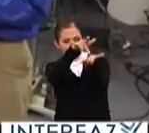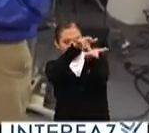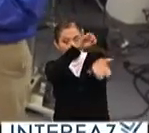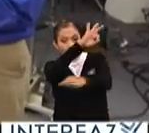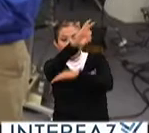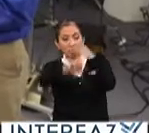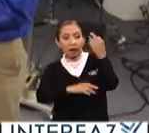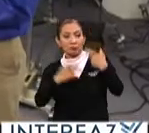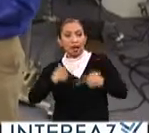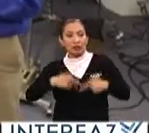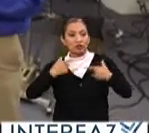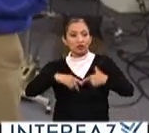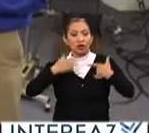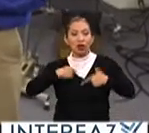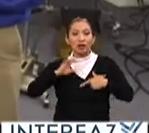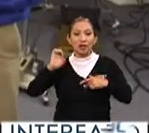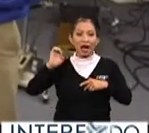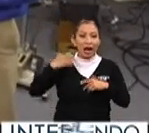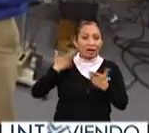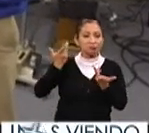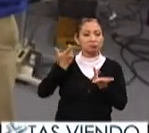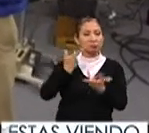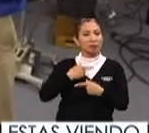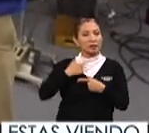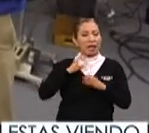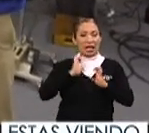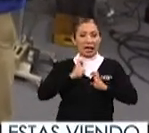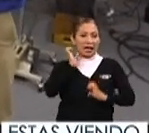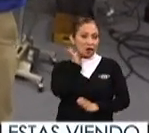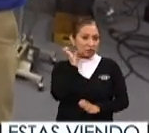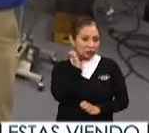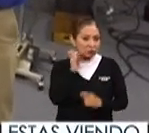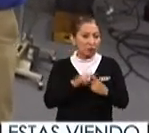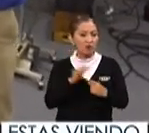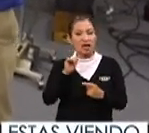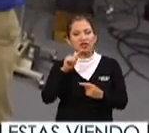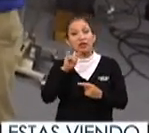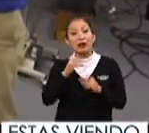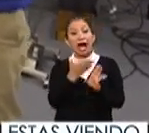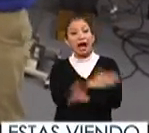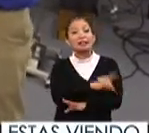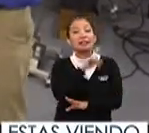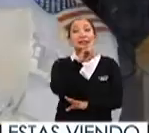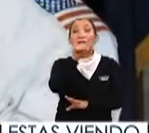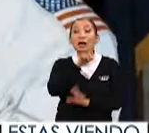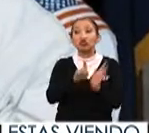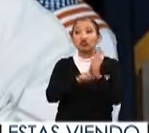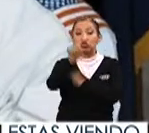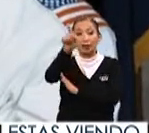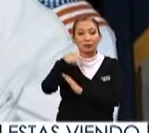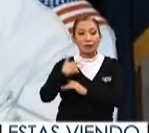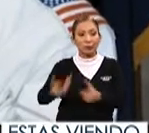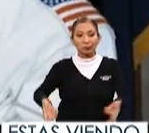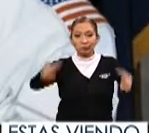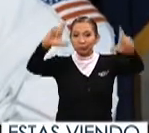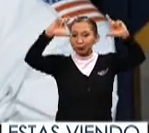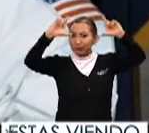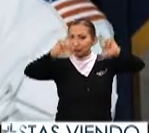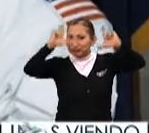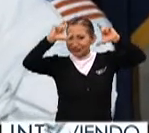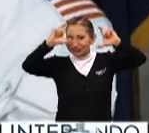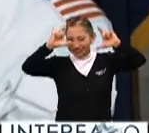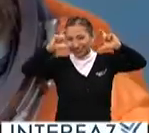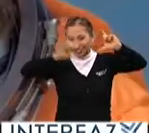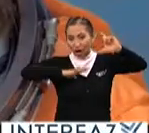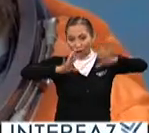todos los astronautas de todos los ejecutivos antes de cada vuelo se saca una